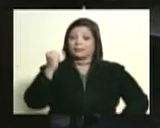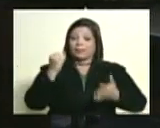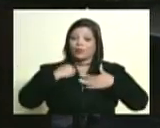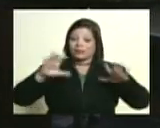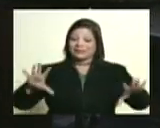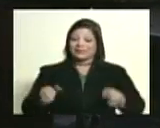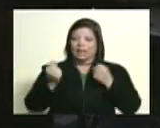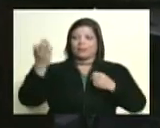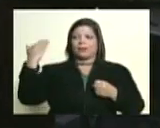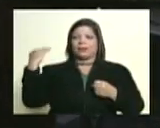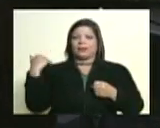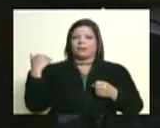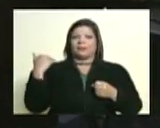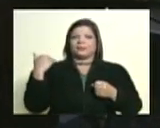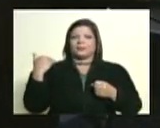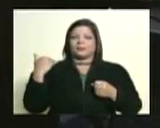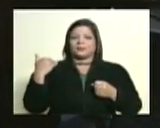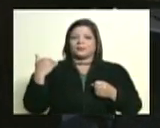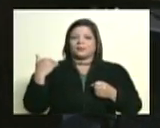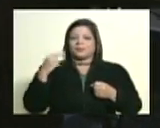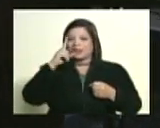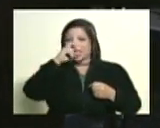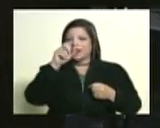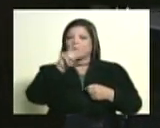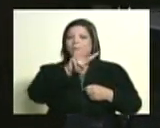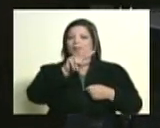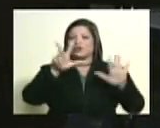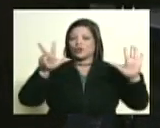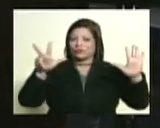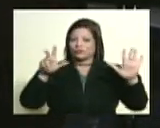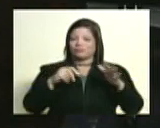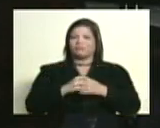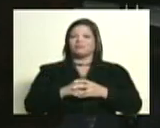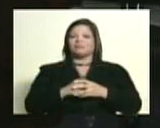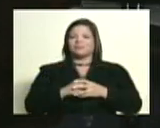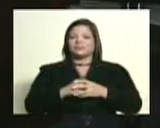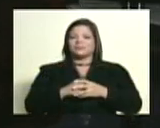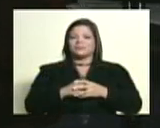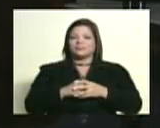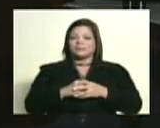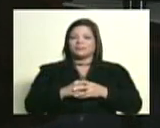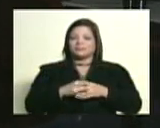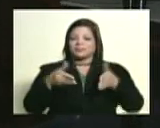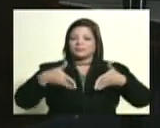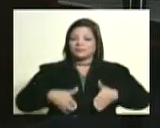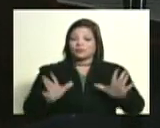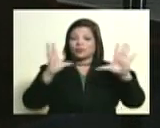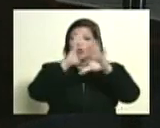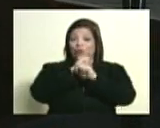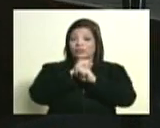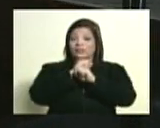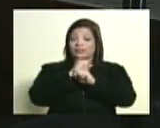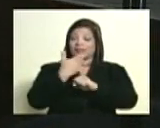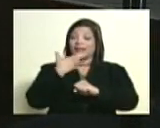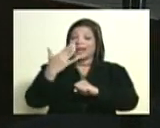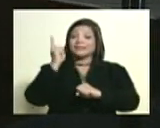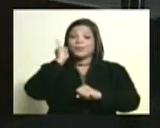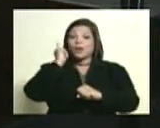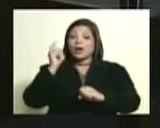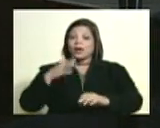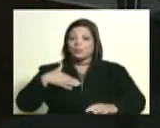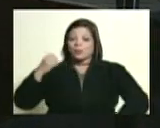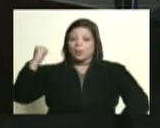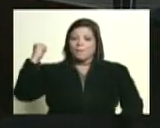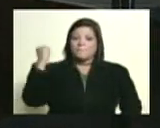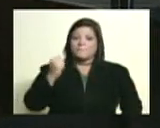cumple el año 28 la famosa noche septembrina un intento de